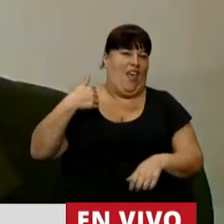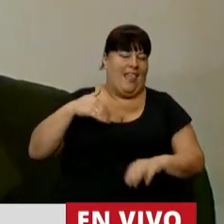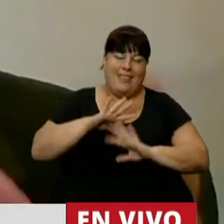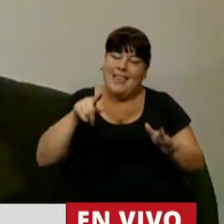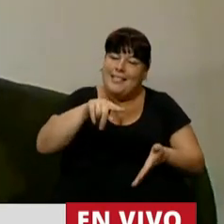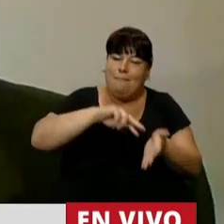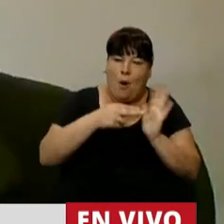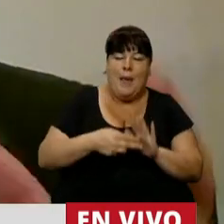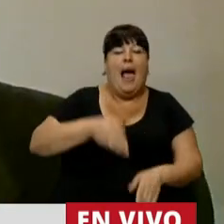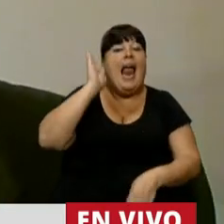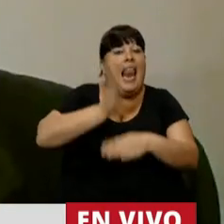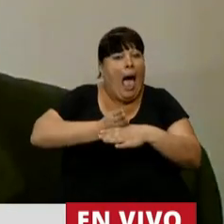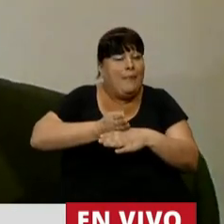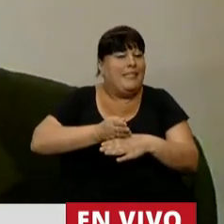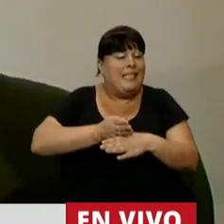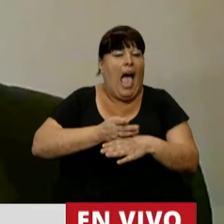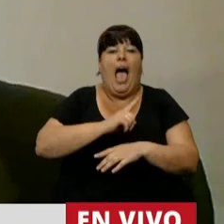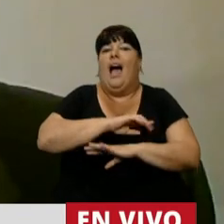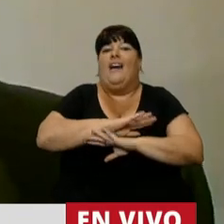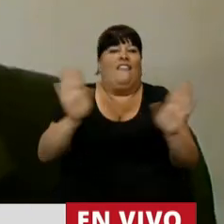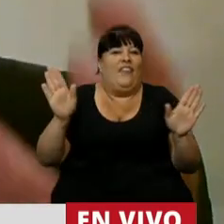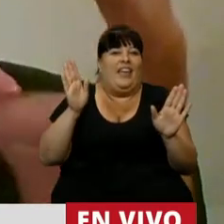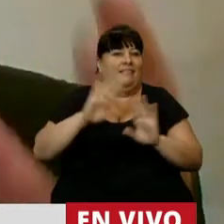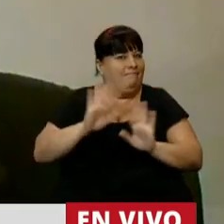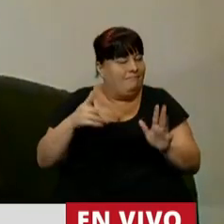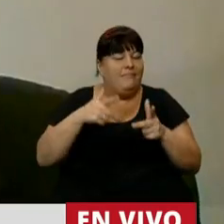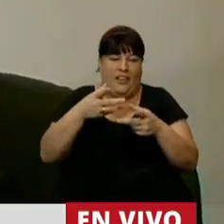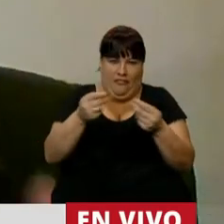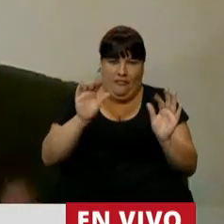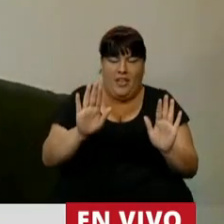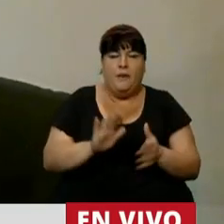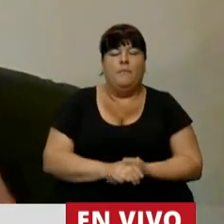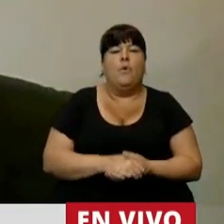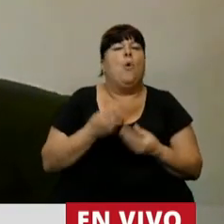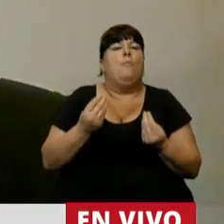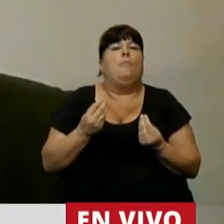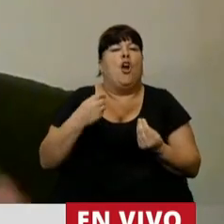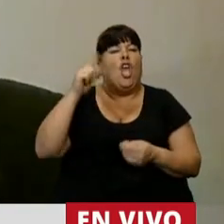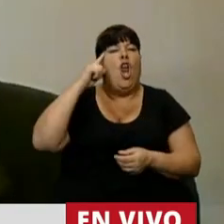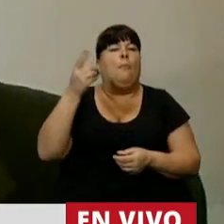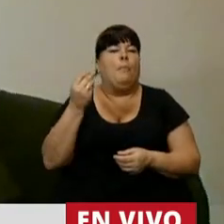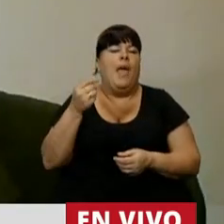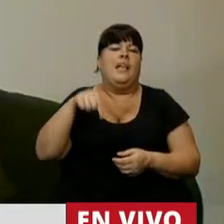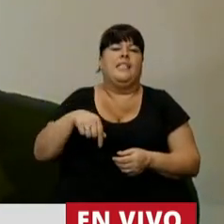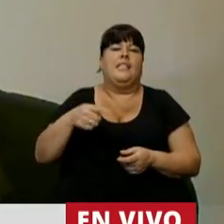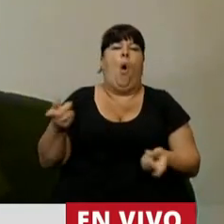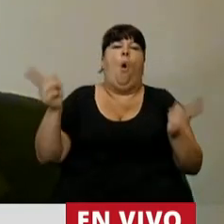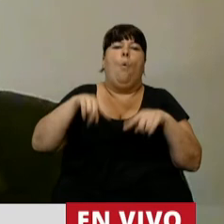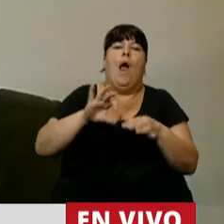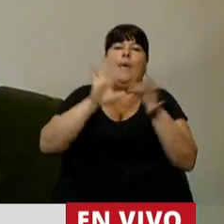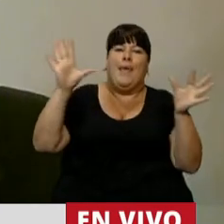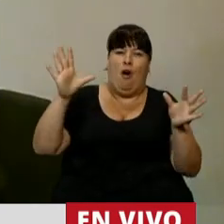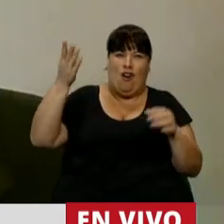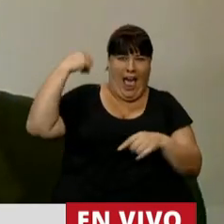Argentina del 50% no va más presidente y con esto cierro ¿por qué no nos preguntamos por qué desde el regreso de la